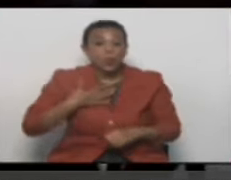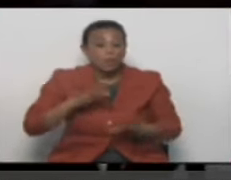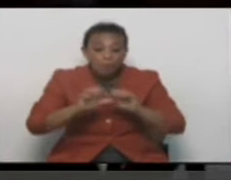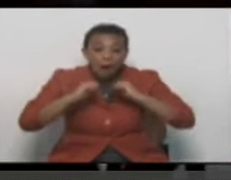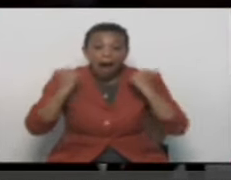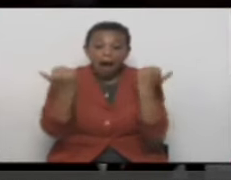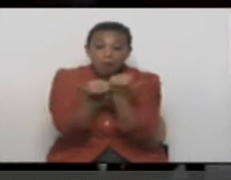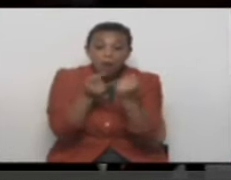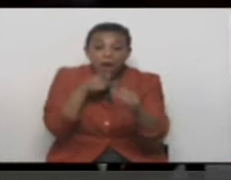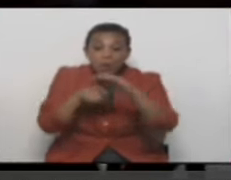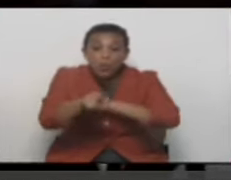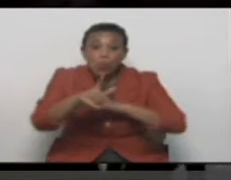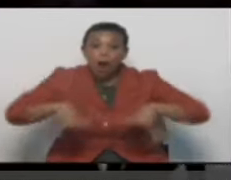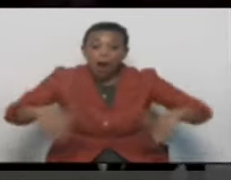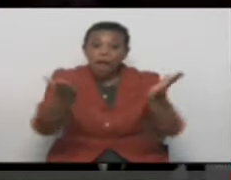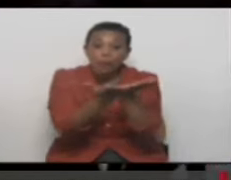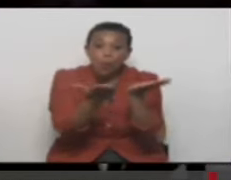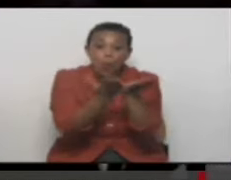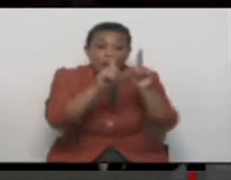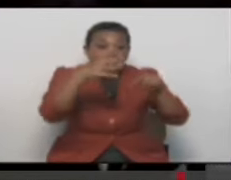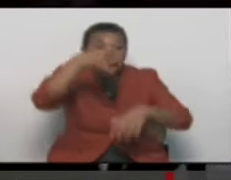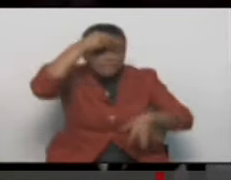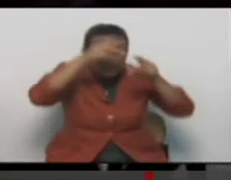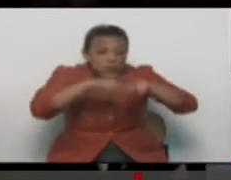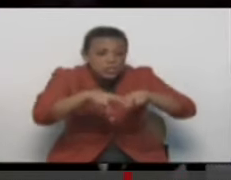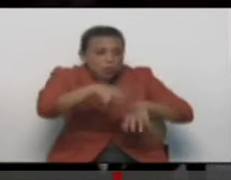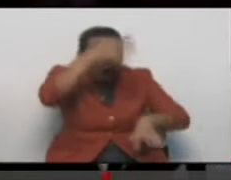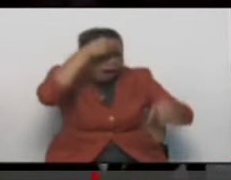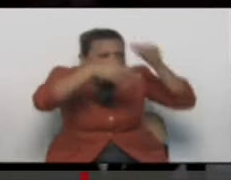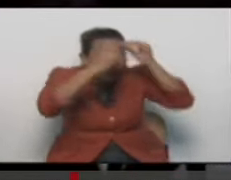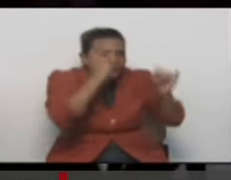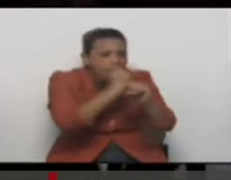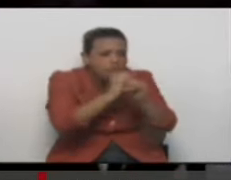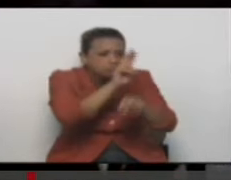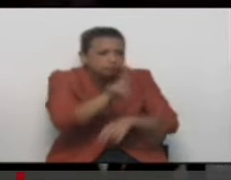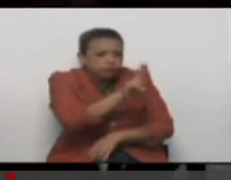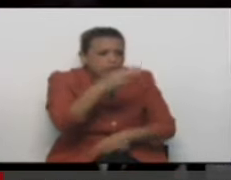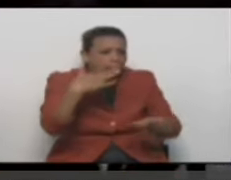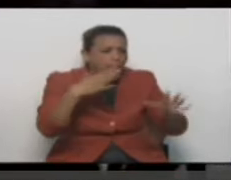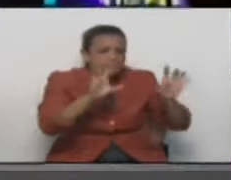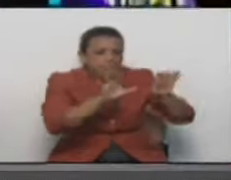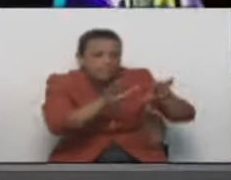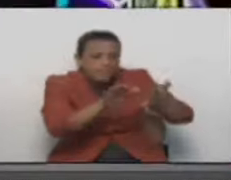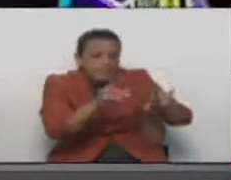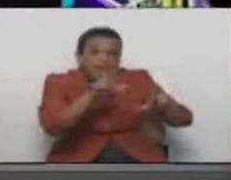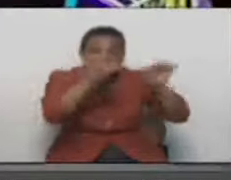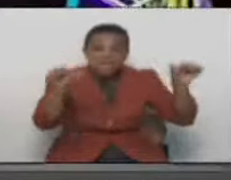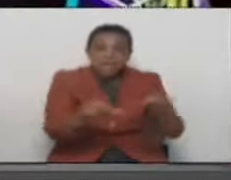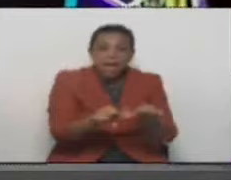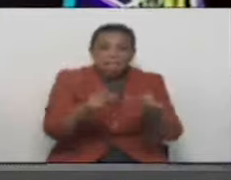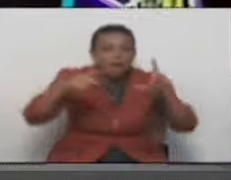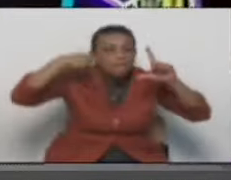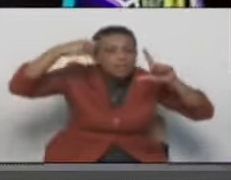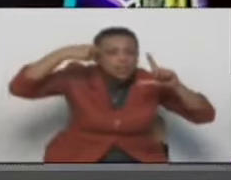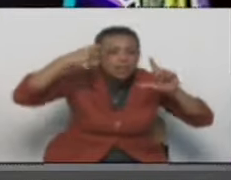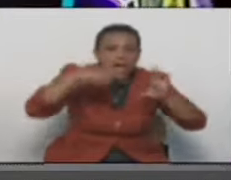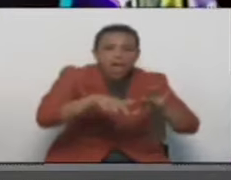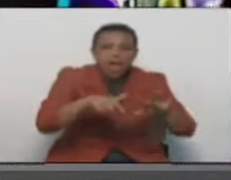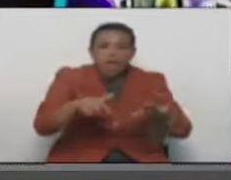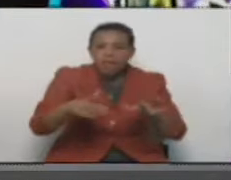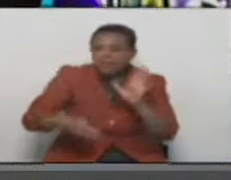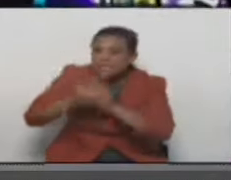tecnológica. Vamos a la utilización de sistemas de video, sistemas de